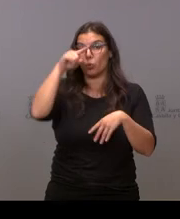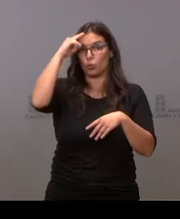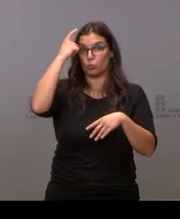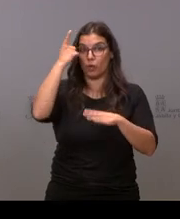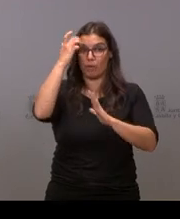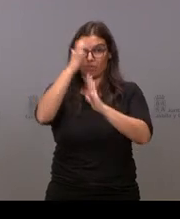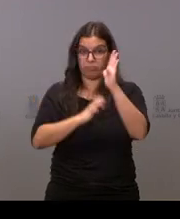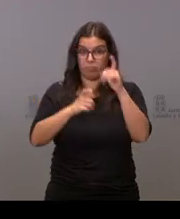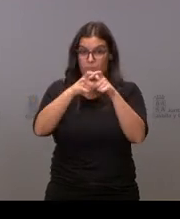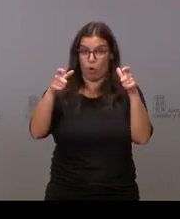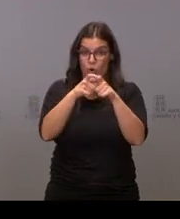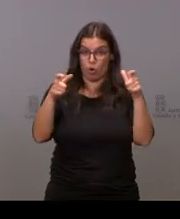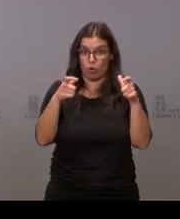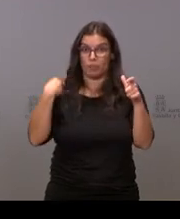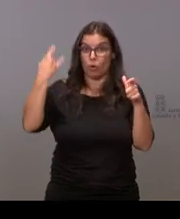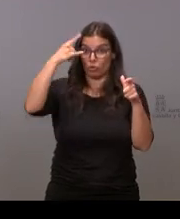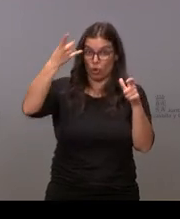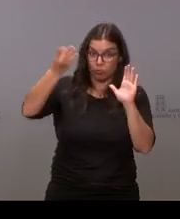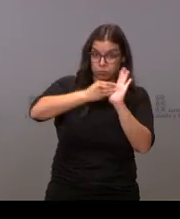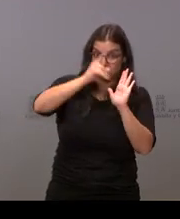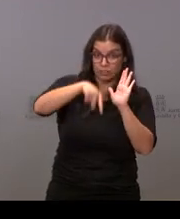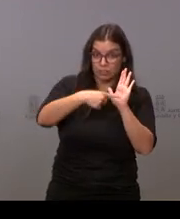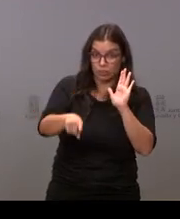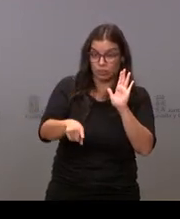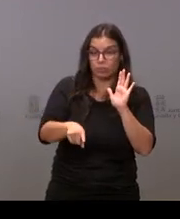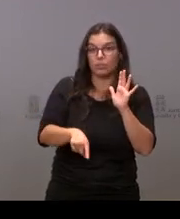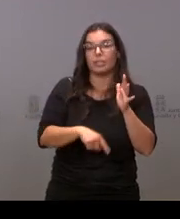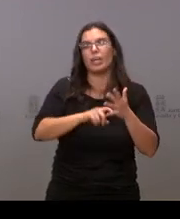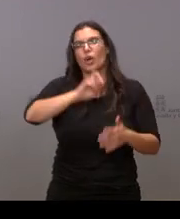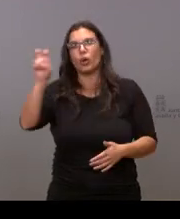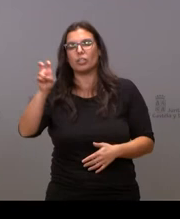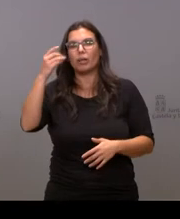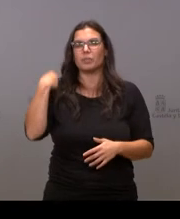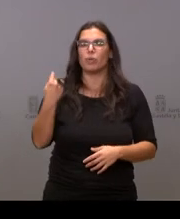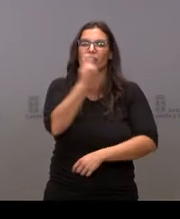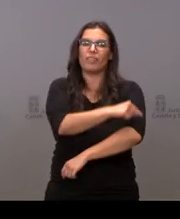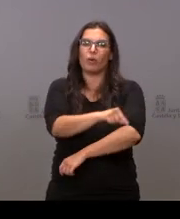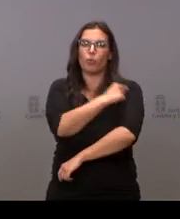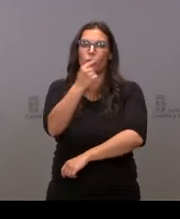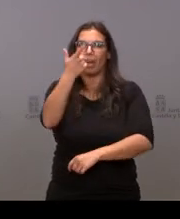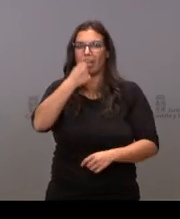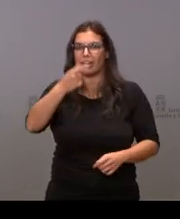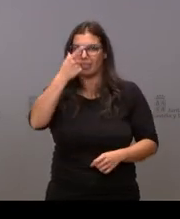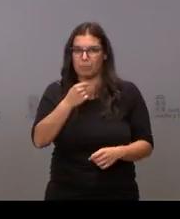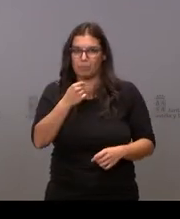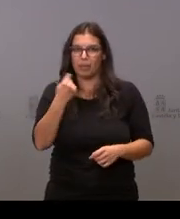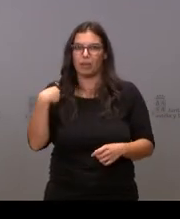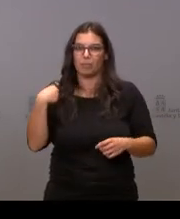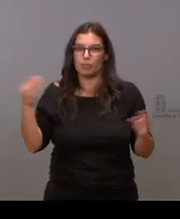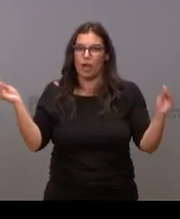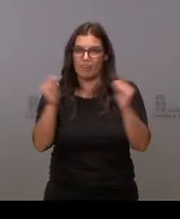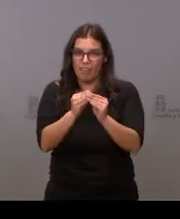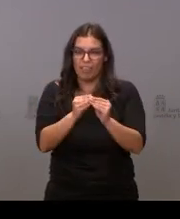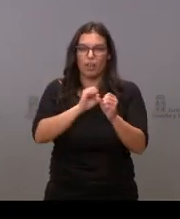precisión sobre la vacuna de la gripe no sé si se vaya llamar a la gente a la vez para vacunarse de la gripe y el coronavirus